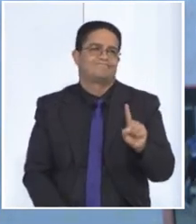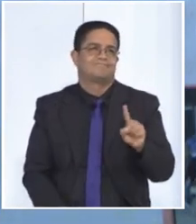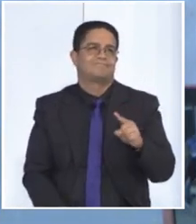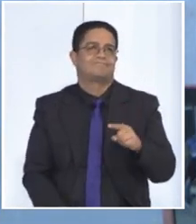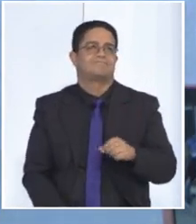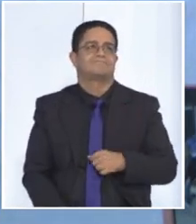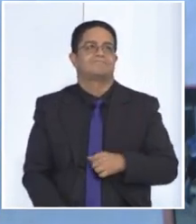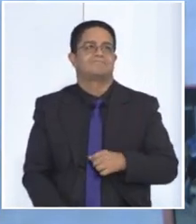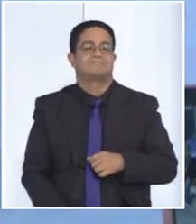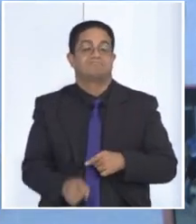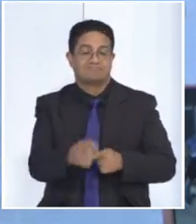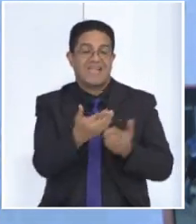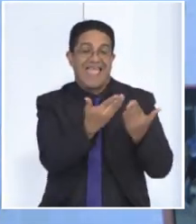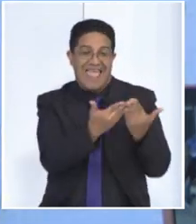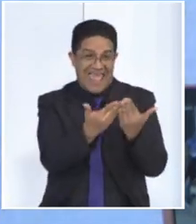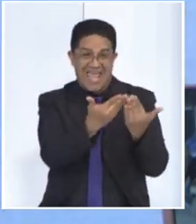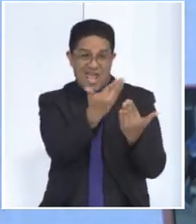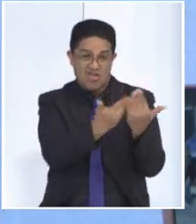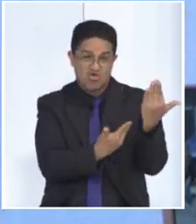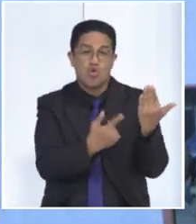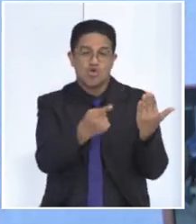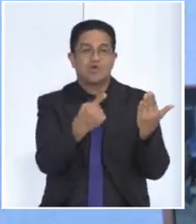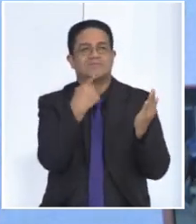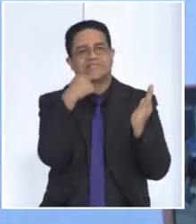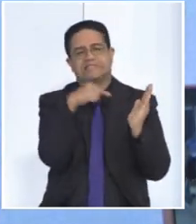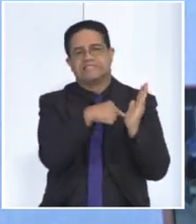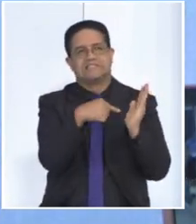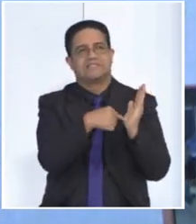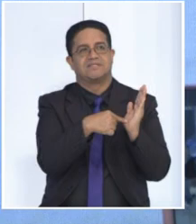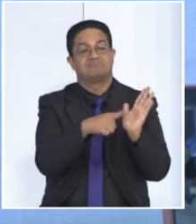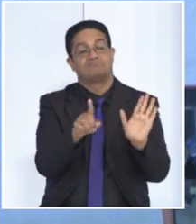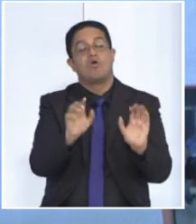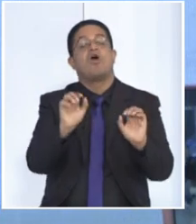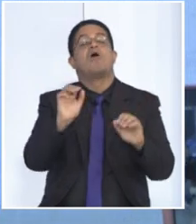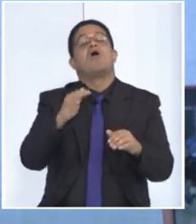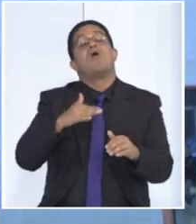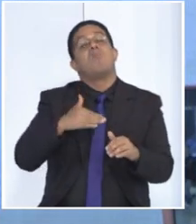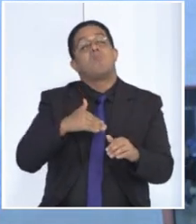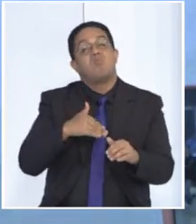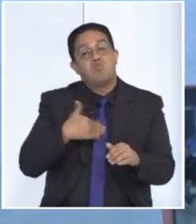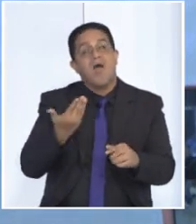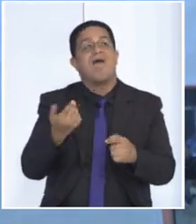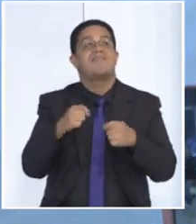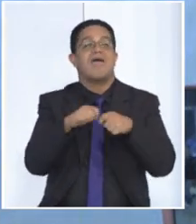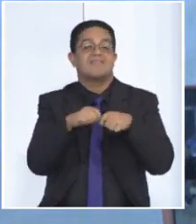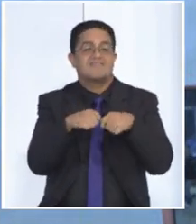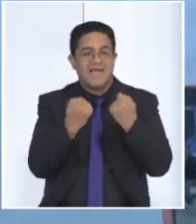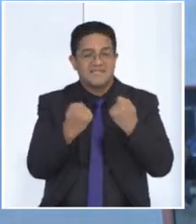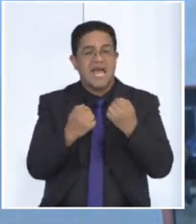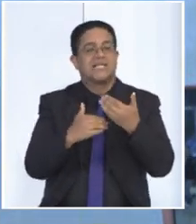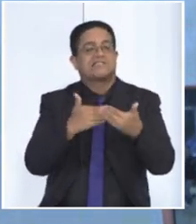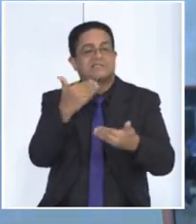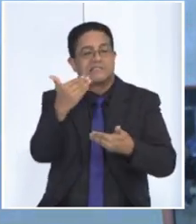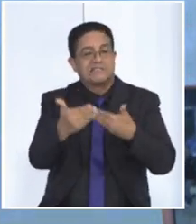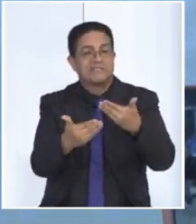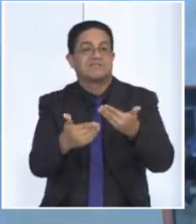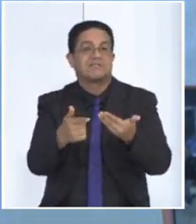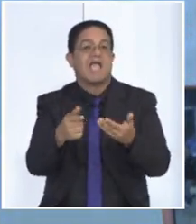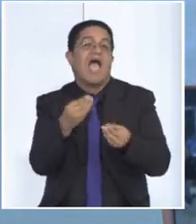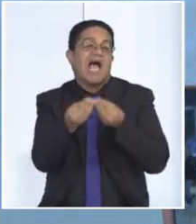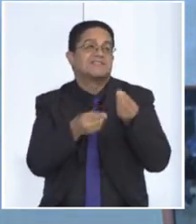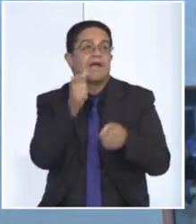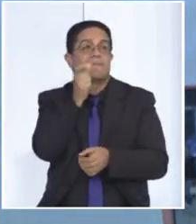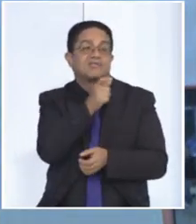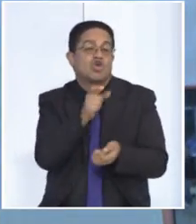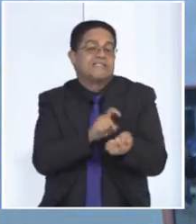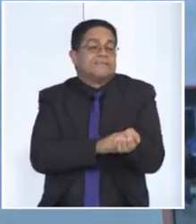este estudio que acaba de ser de la UPS, más bien pudiese alterar a largo plazo la adicción al azúcar porque no